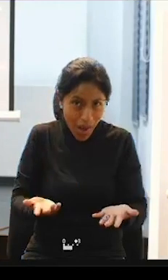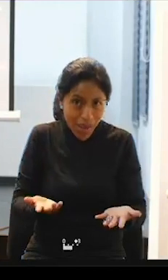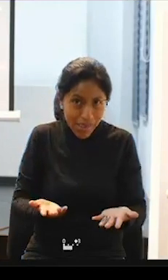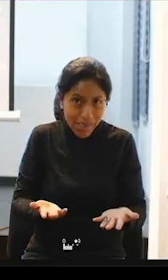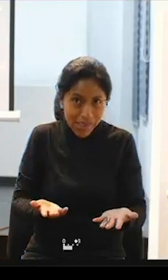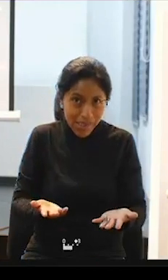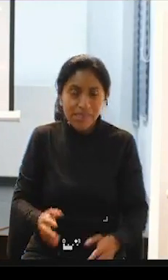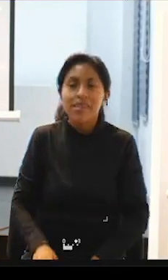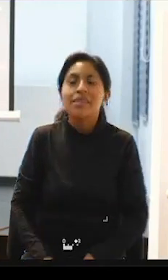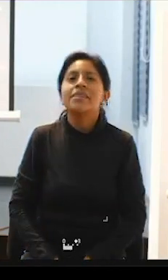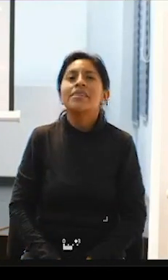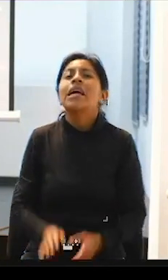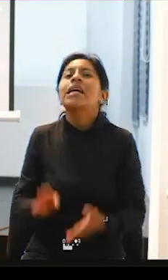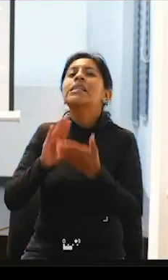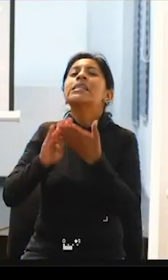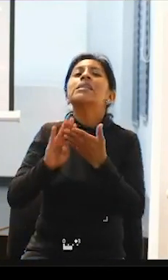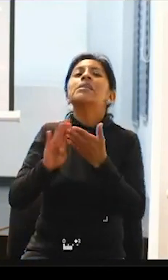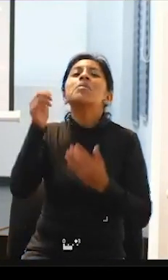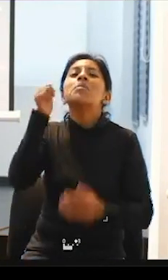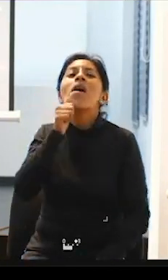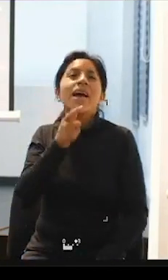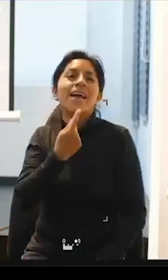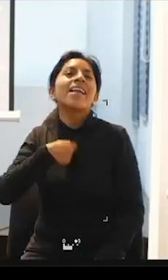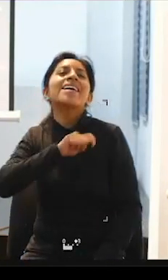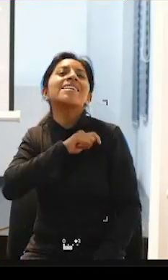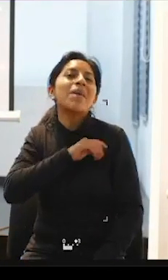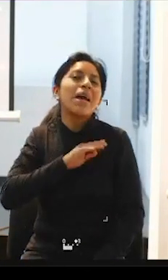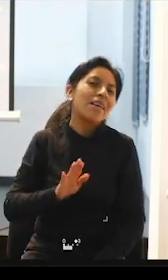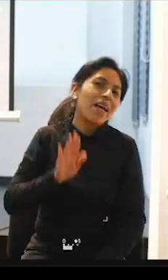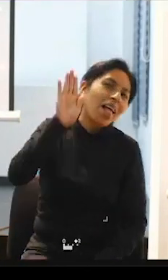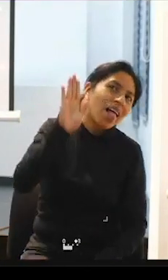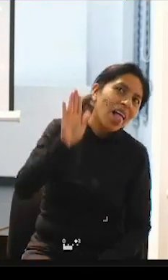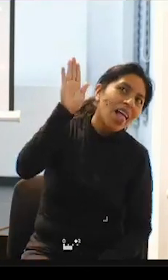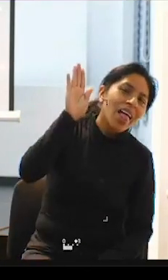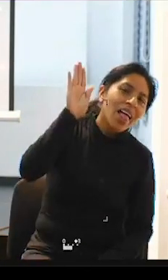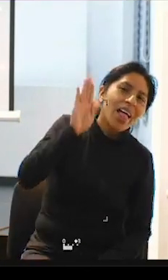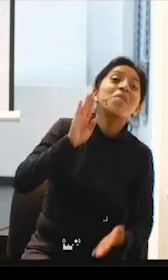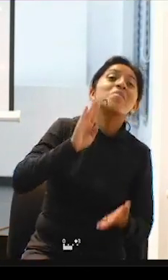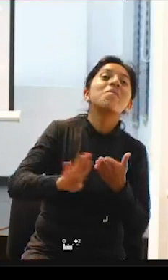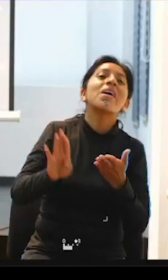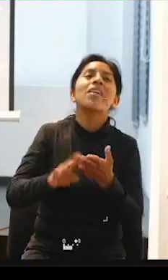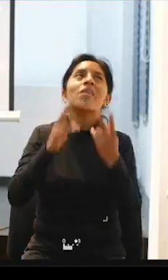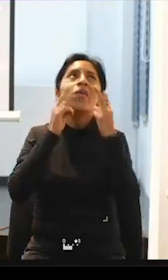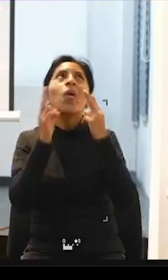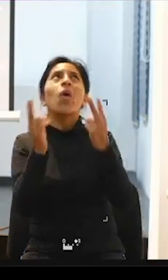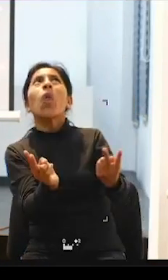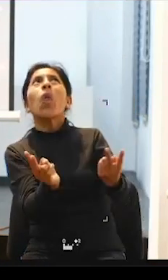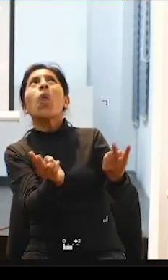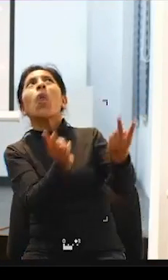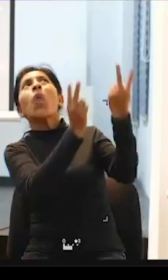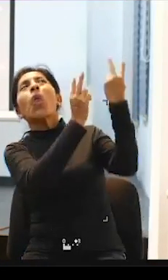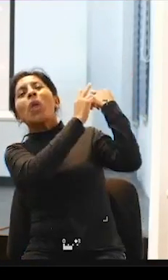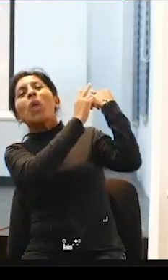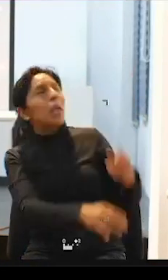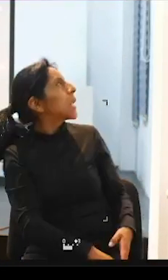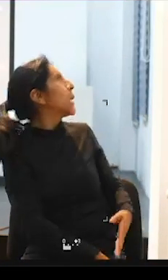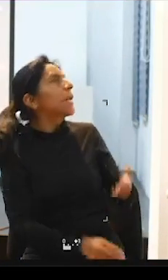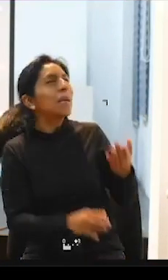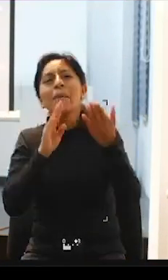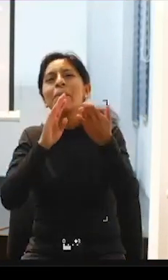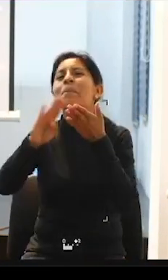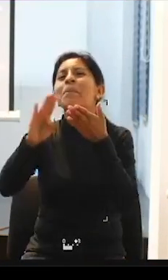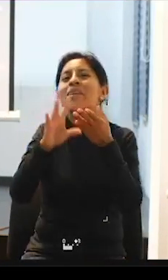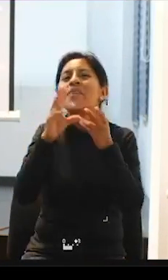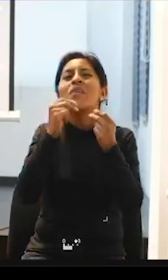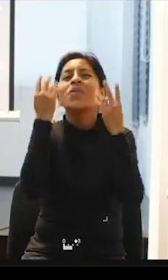ah perdón Marga lo siento que la pantalla está atrás y no te había visto te doy la palabra que